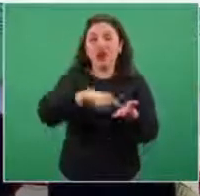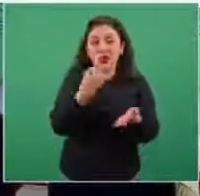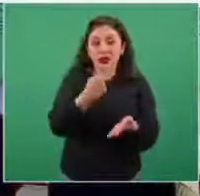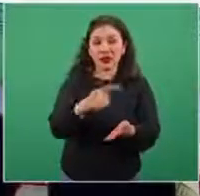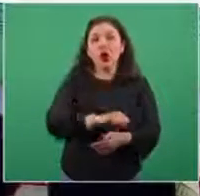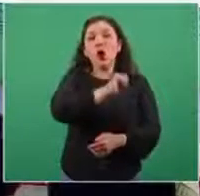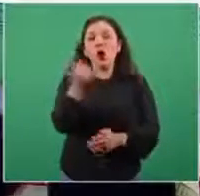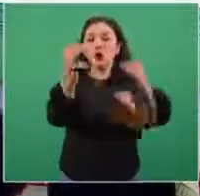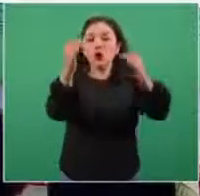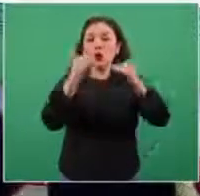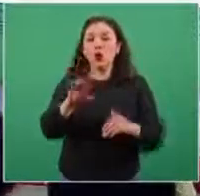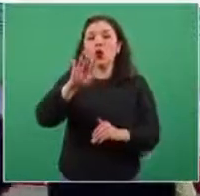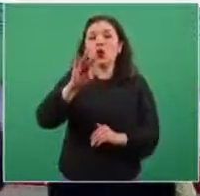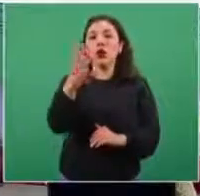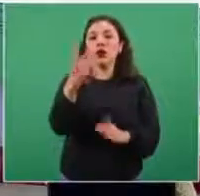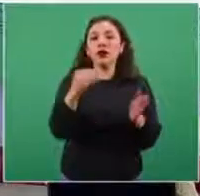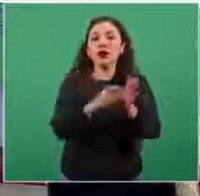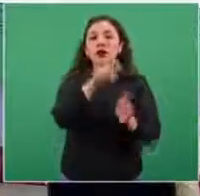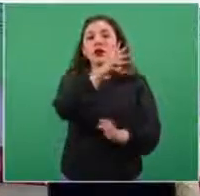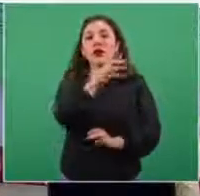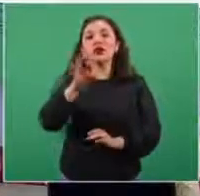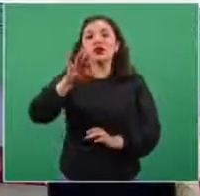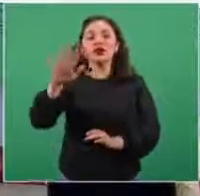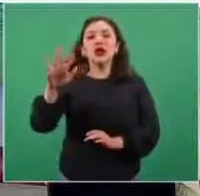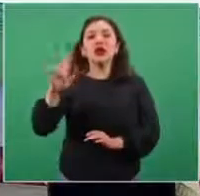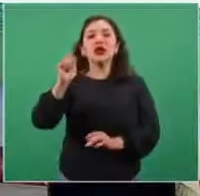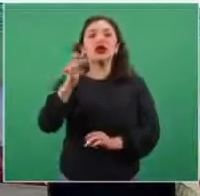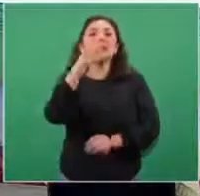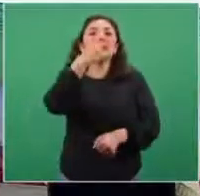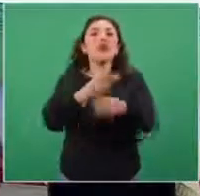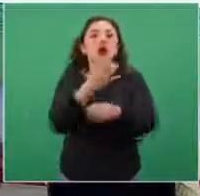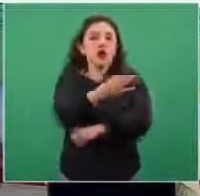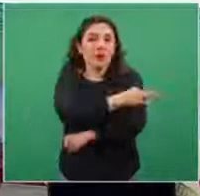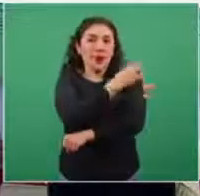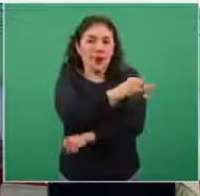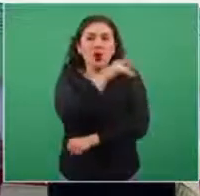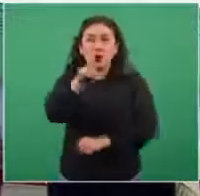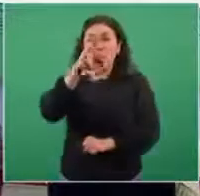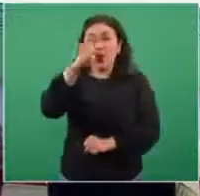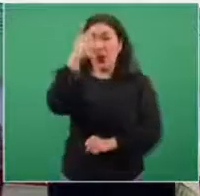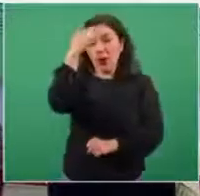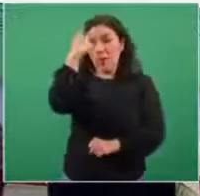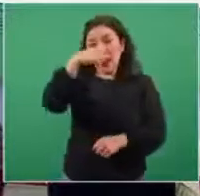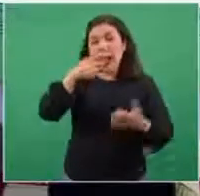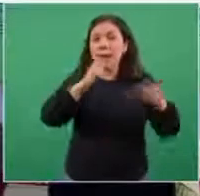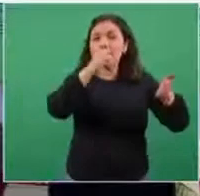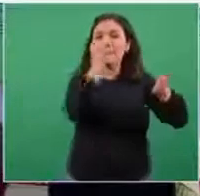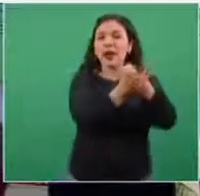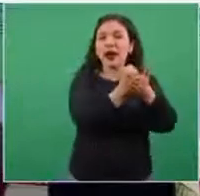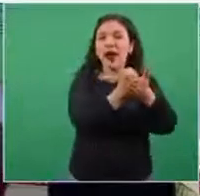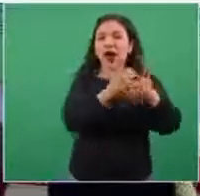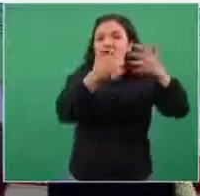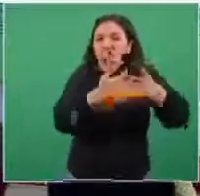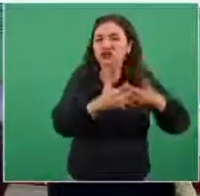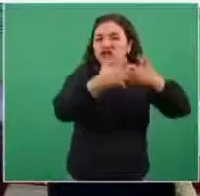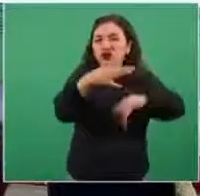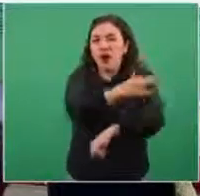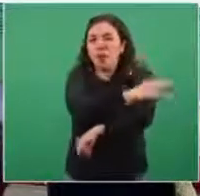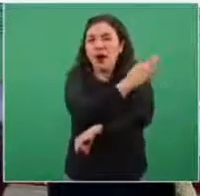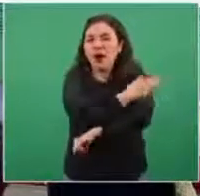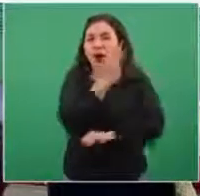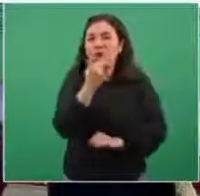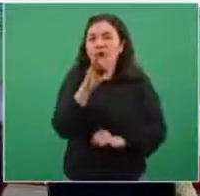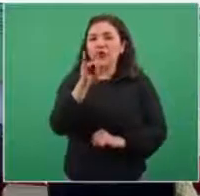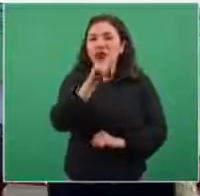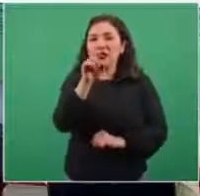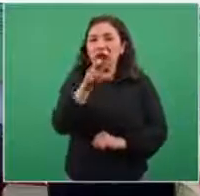mil 455 segundas dosis. Recordar que en el esquema de la vacuna de Pfizer-BioNTech la segunda dosis se pone